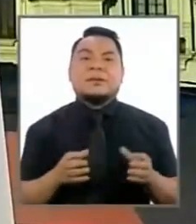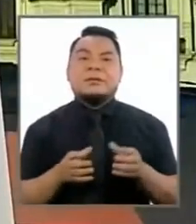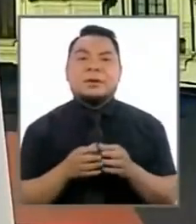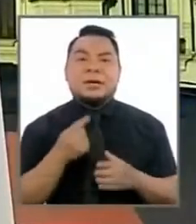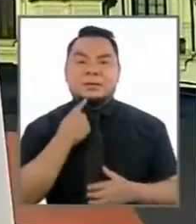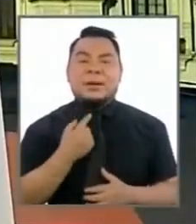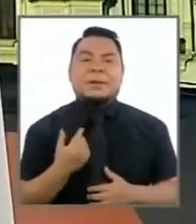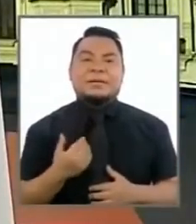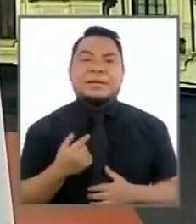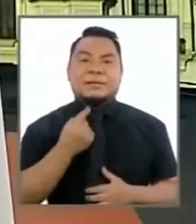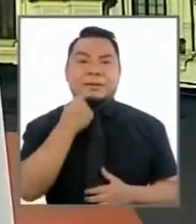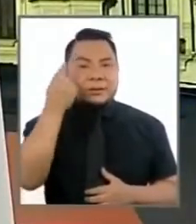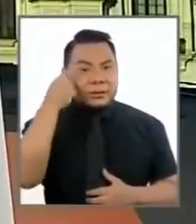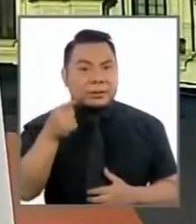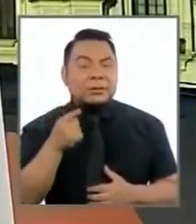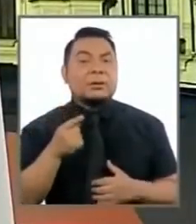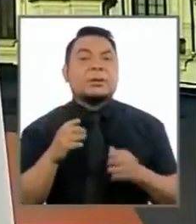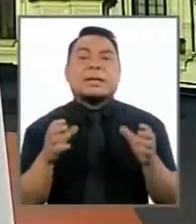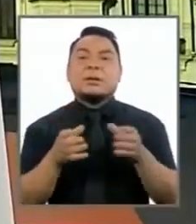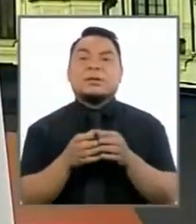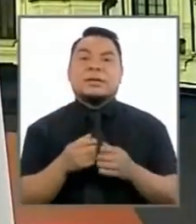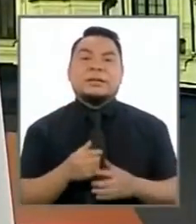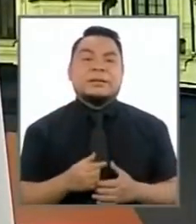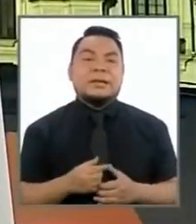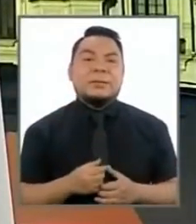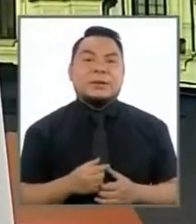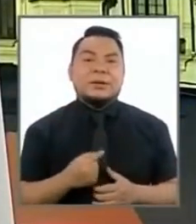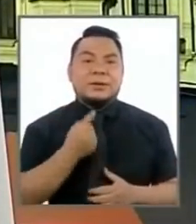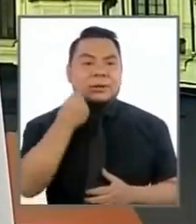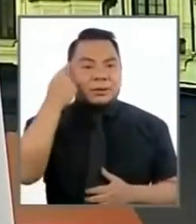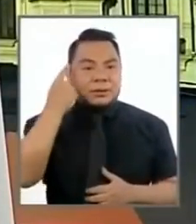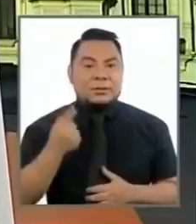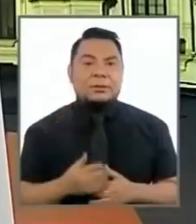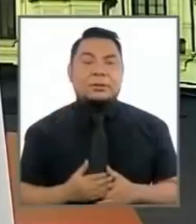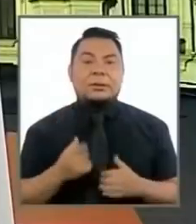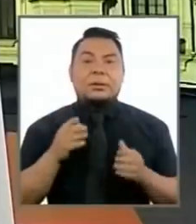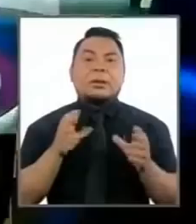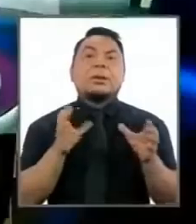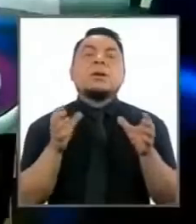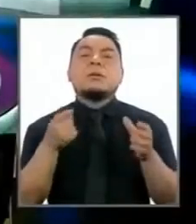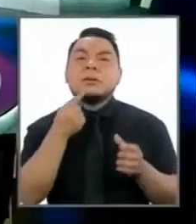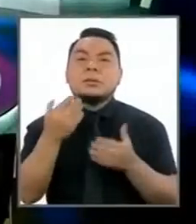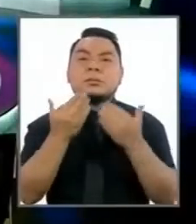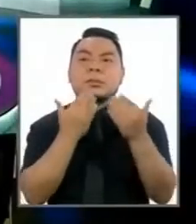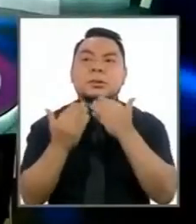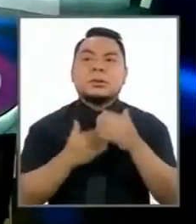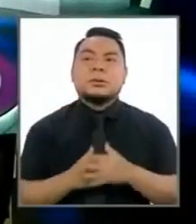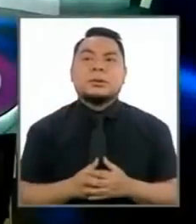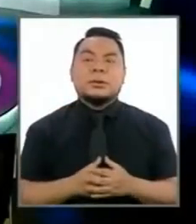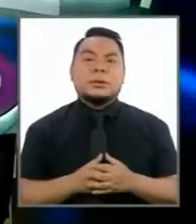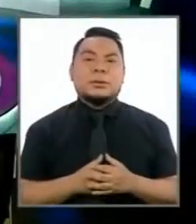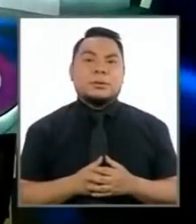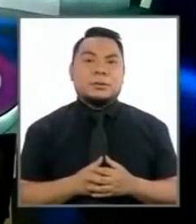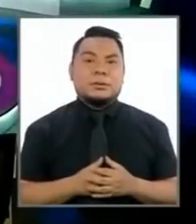de la seguridad es muy amplio, es decir, se habla de reforma policial, se habla de comisarías, pero también se tiene que hablar de crimen